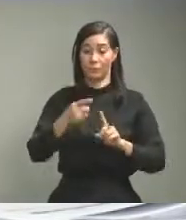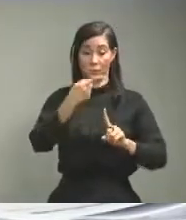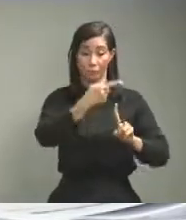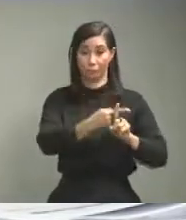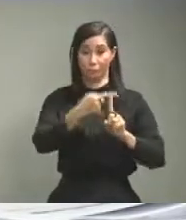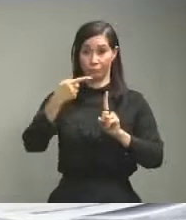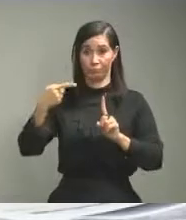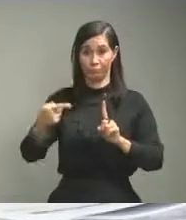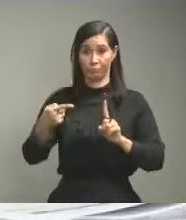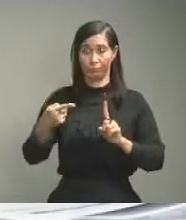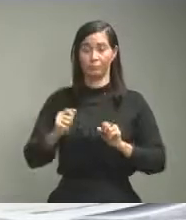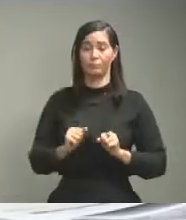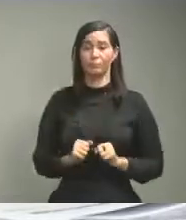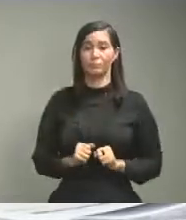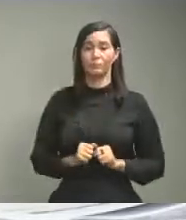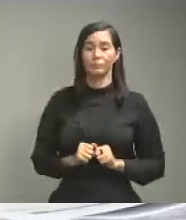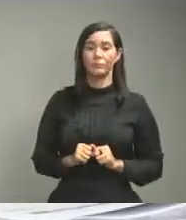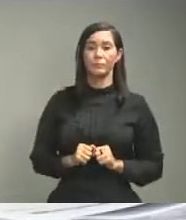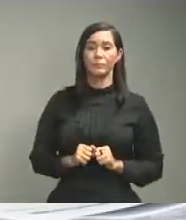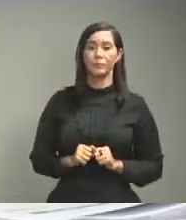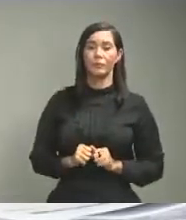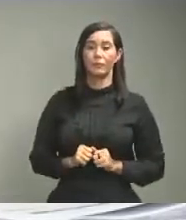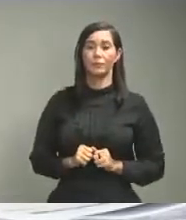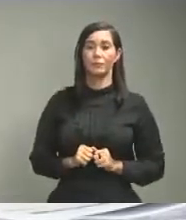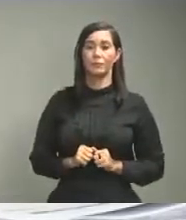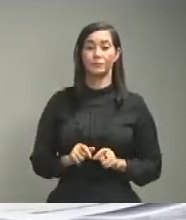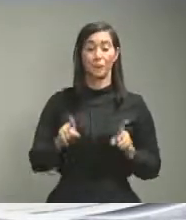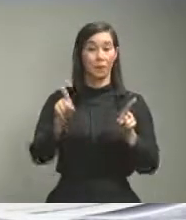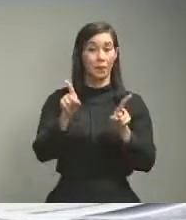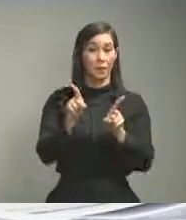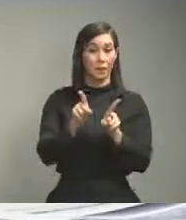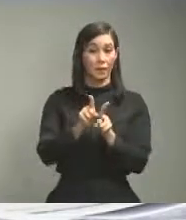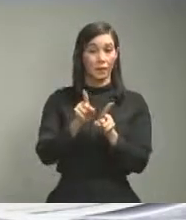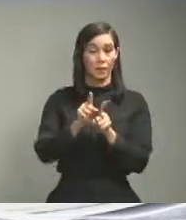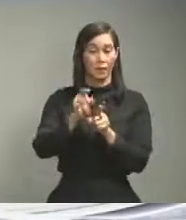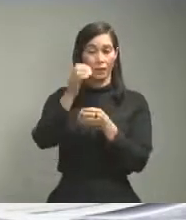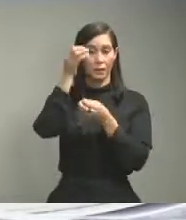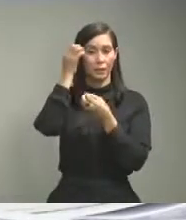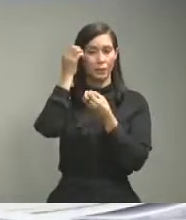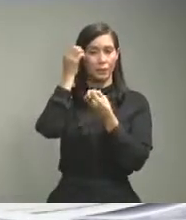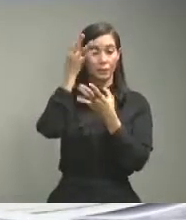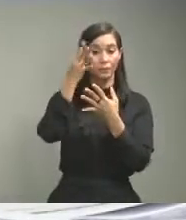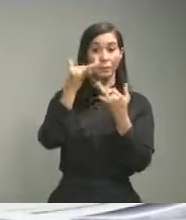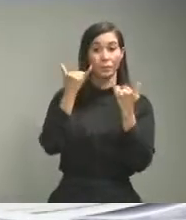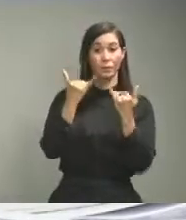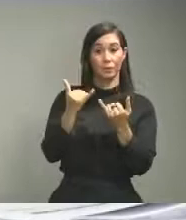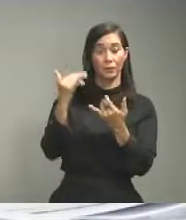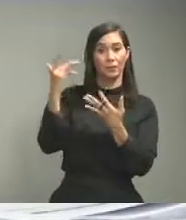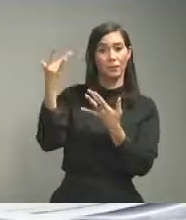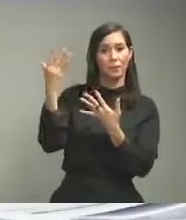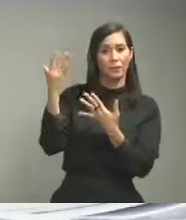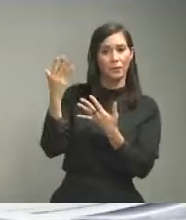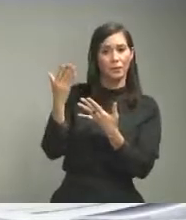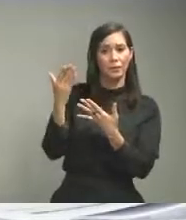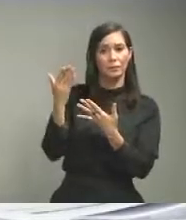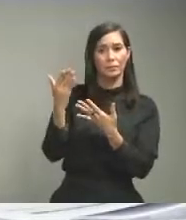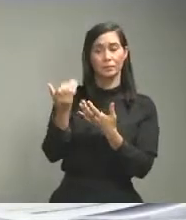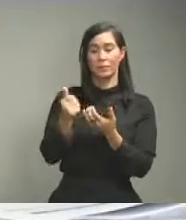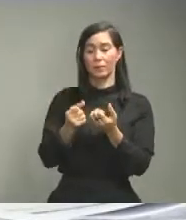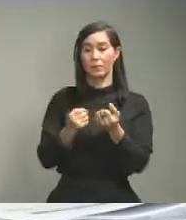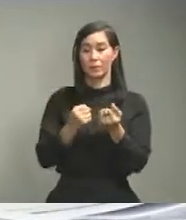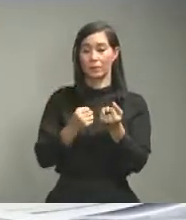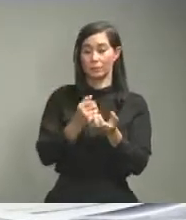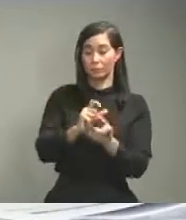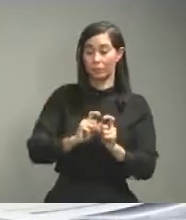Queremos igualmente informar que estamos a la espera de los insumos del Laboratorio